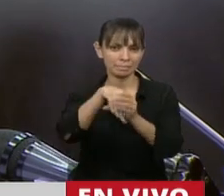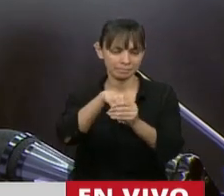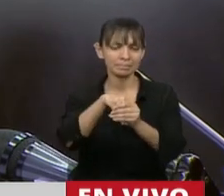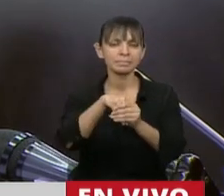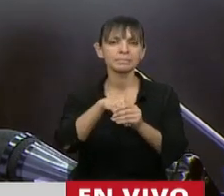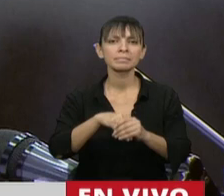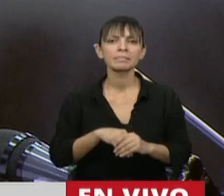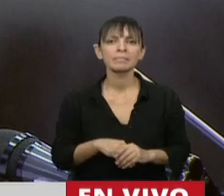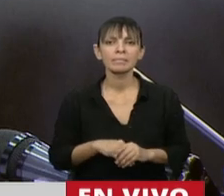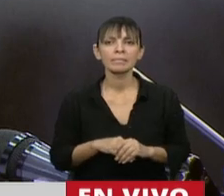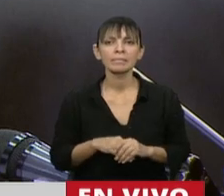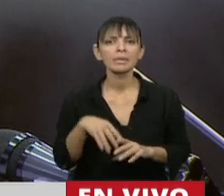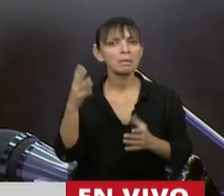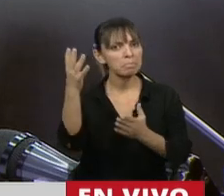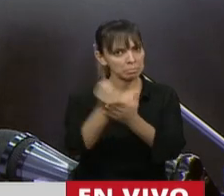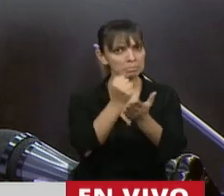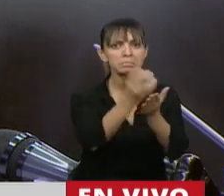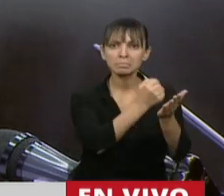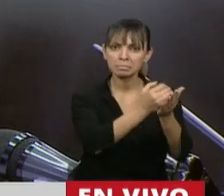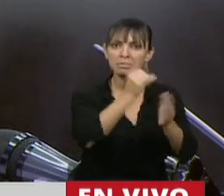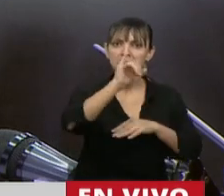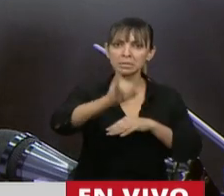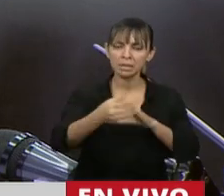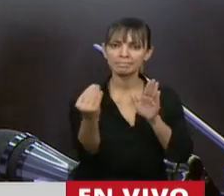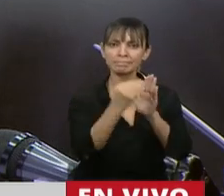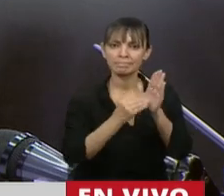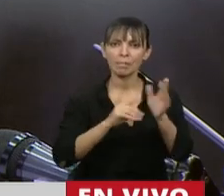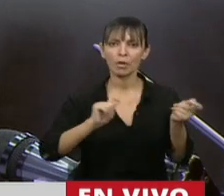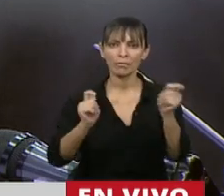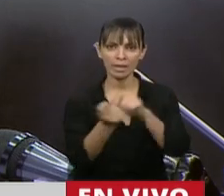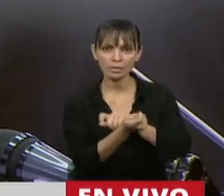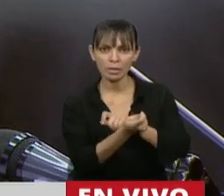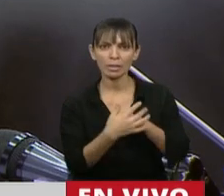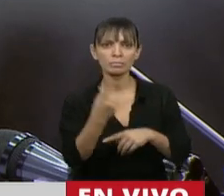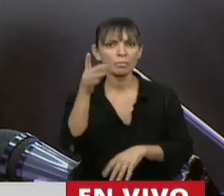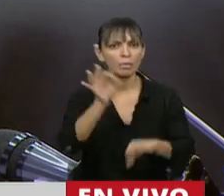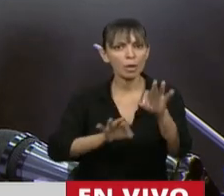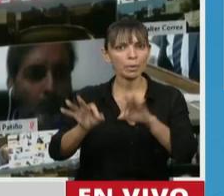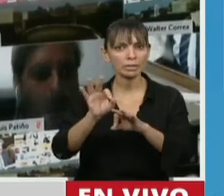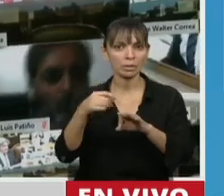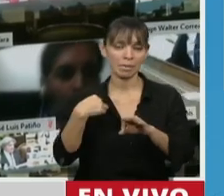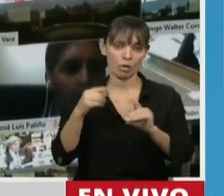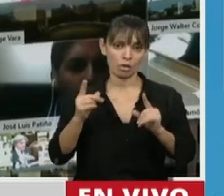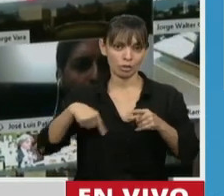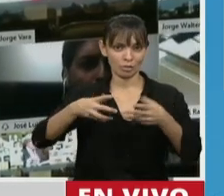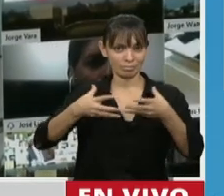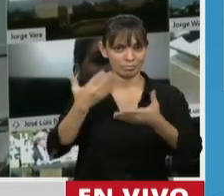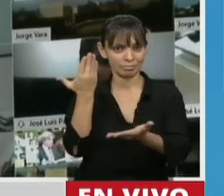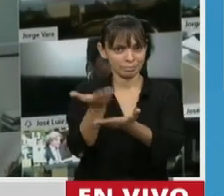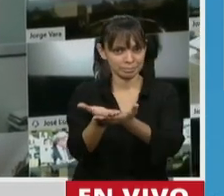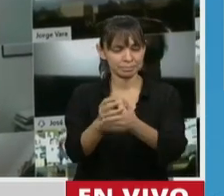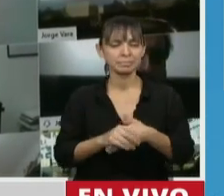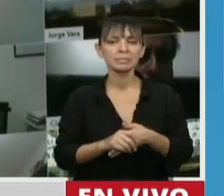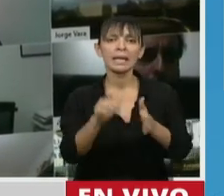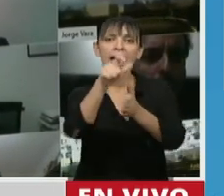menor, hayan aceptado la incorporación de algunas modificaciones de uno de los proyectos presentados por nosotros. La receta